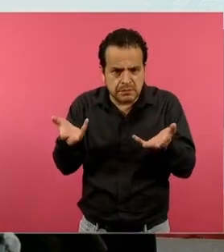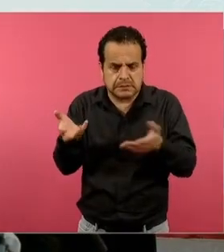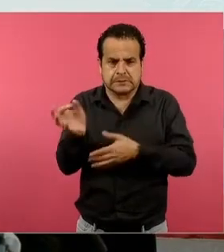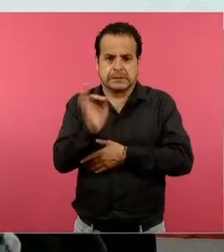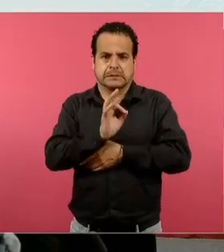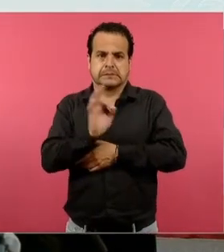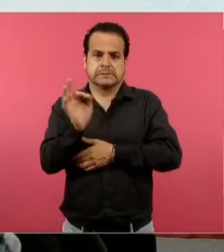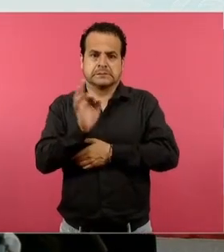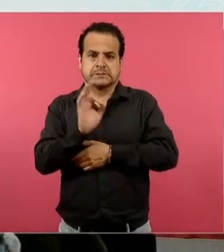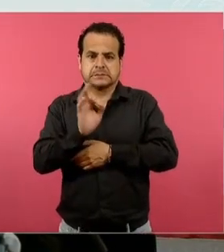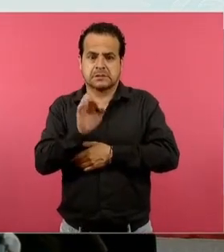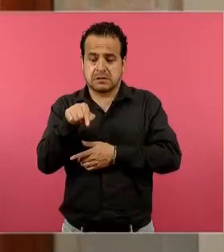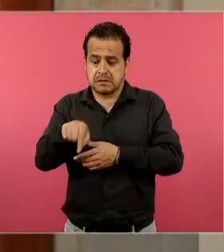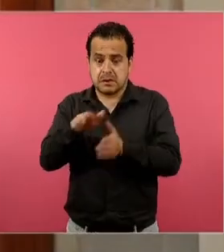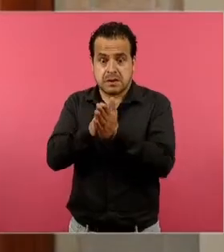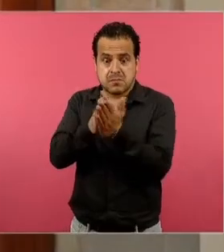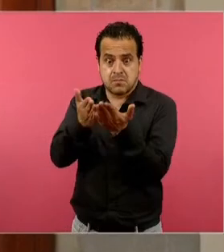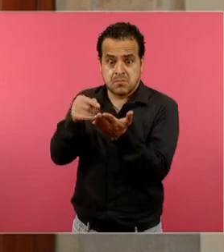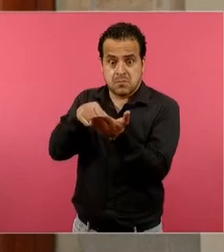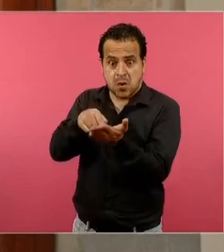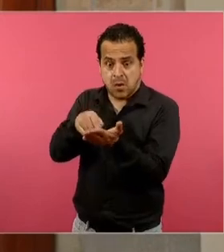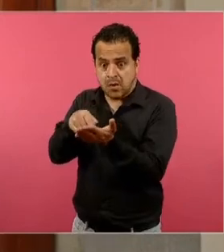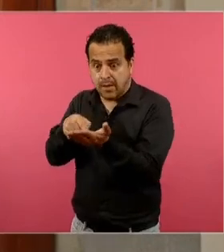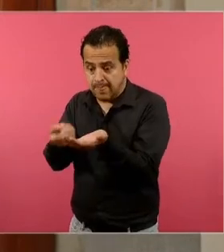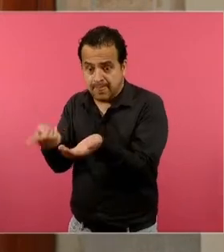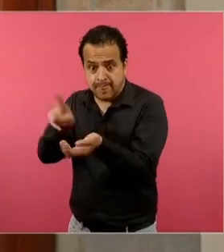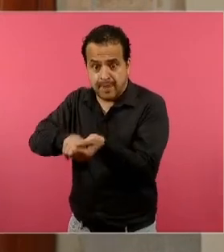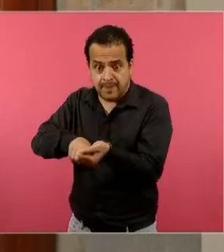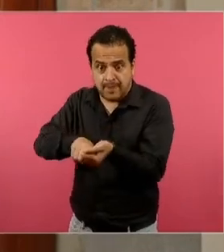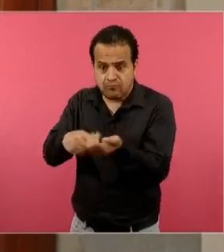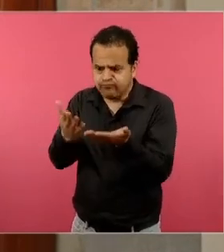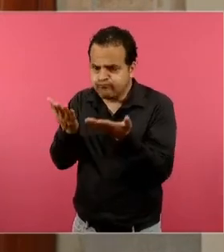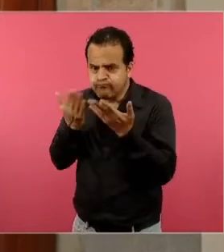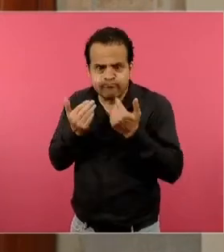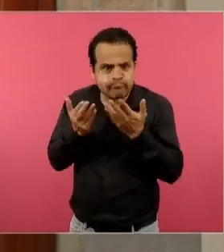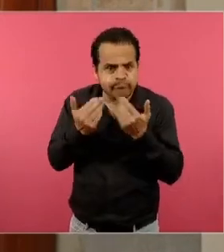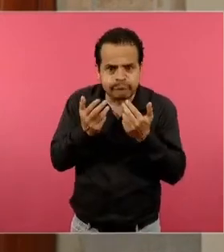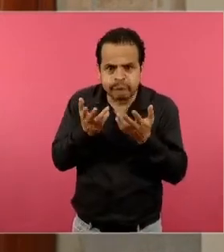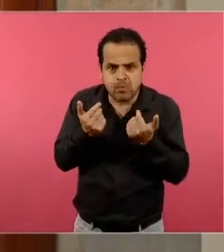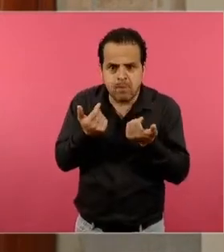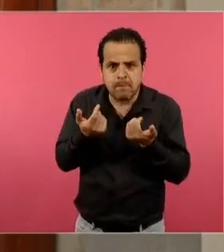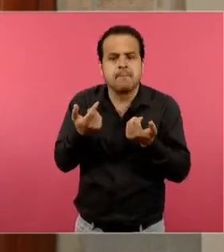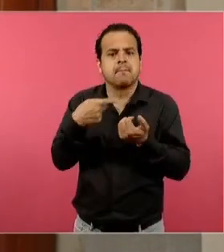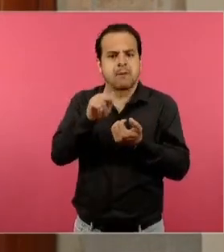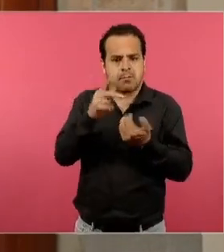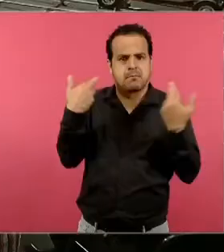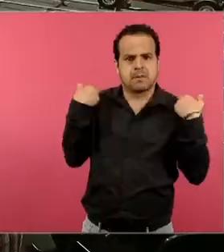no están, no están escritos en ese momento, pero que pueden ser abordados.